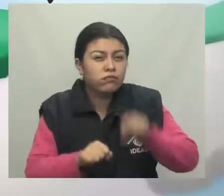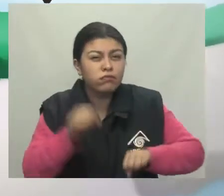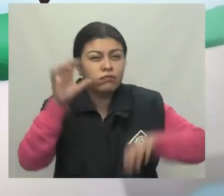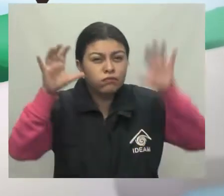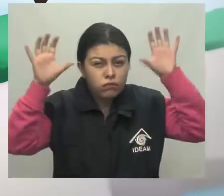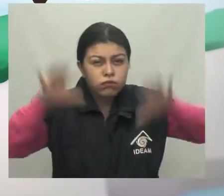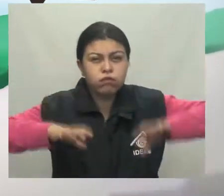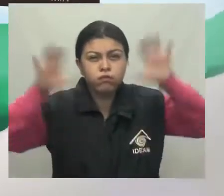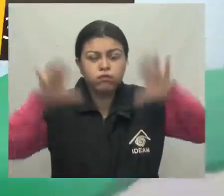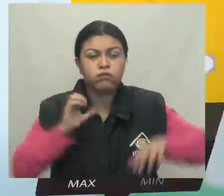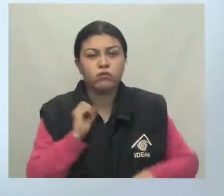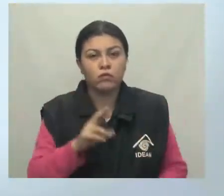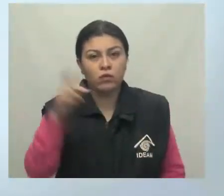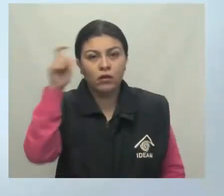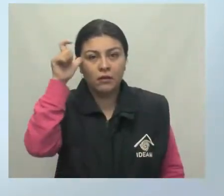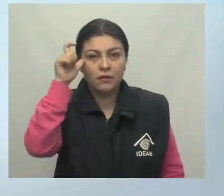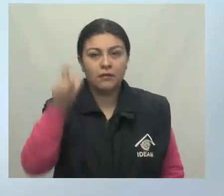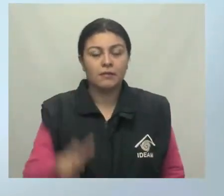Córdoba.